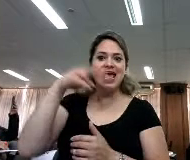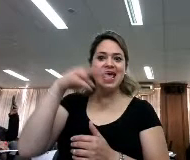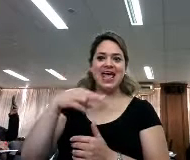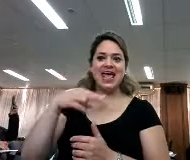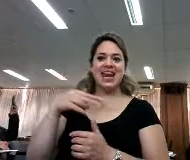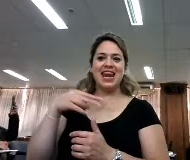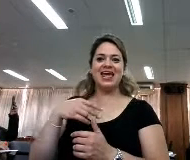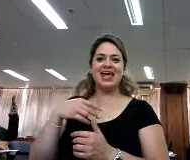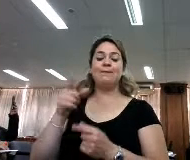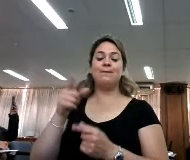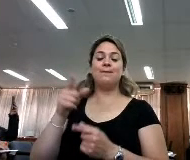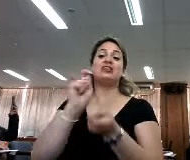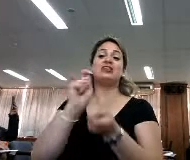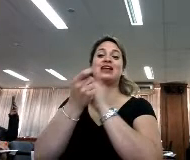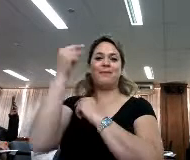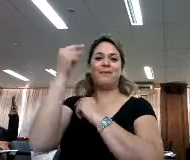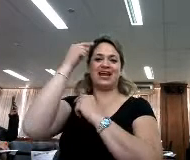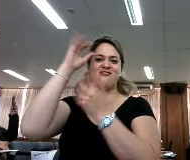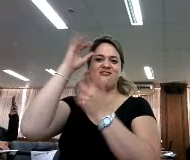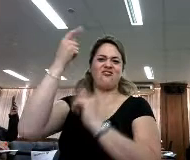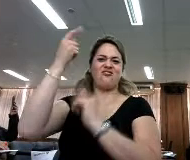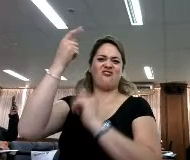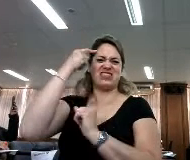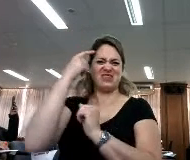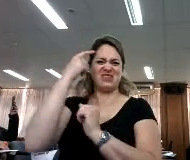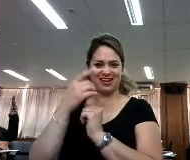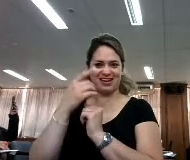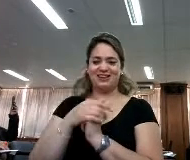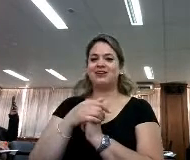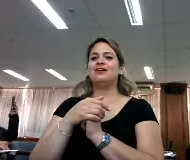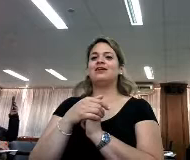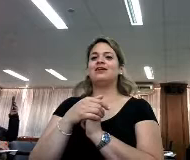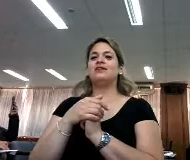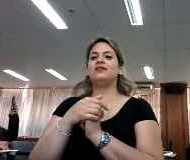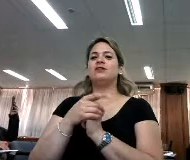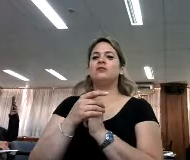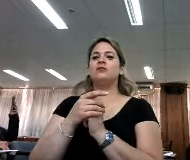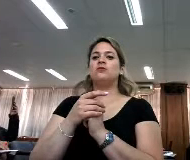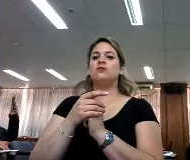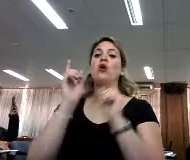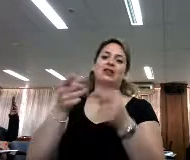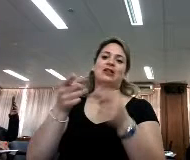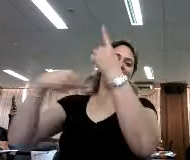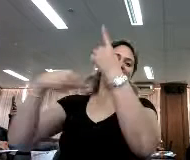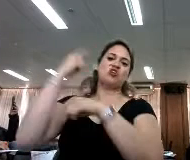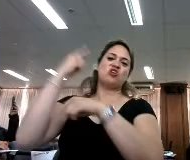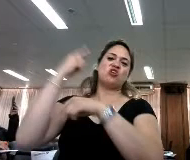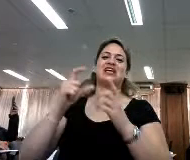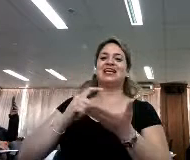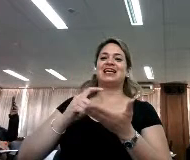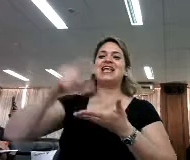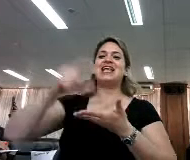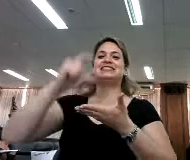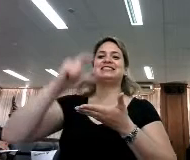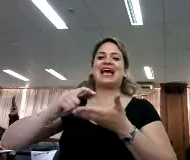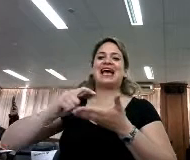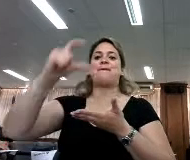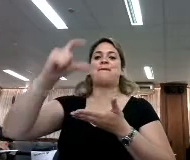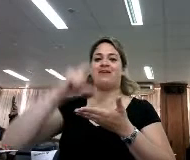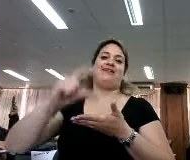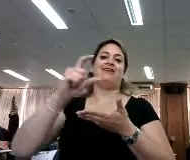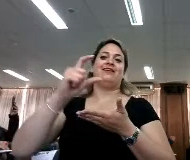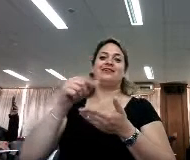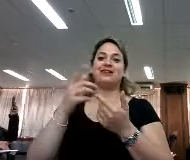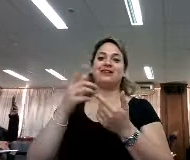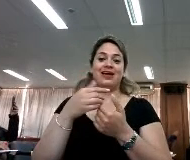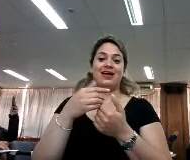este switch. ¿Qué más nos permite esta elasticidad? Bueno, desde luego las stories en Instagram, que ahora ya están muchos mudando a TikTok,